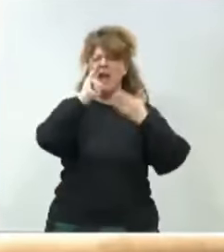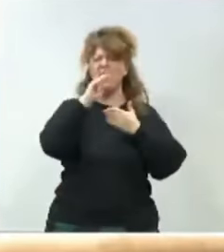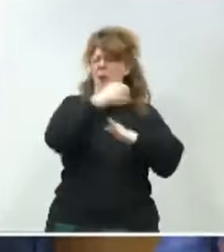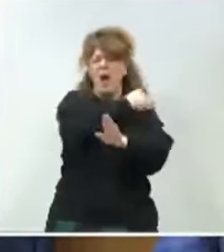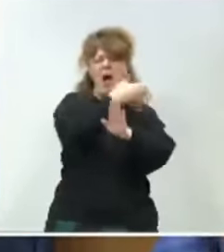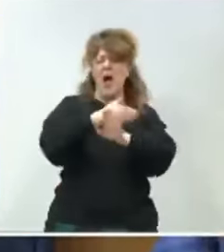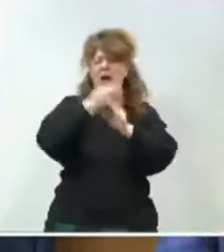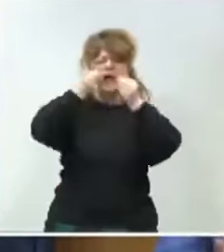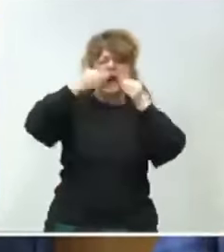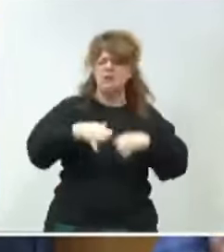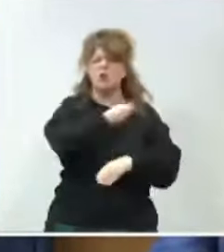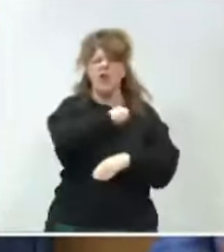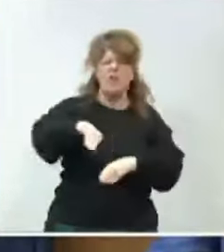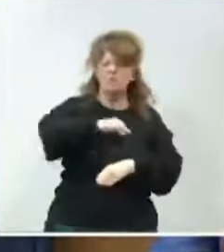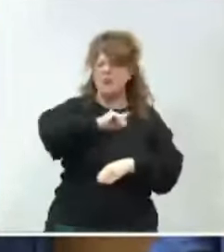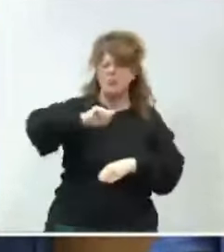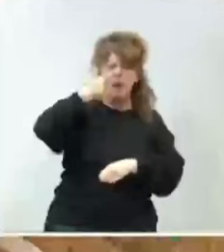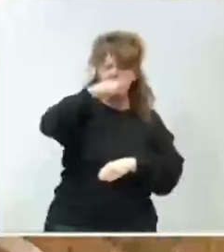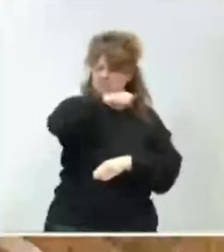habido en la historia de España.